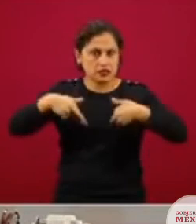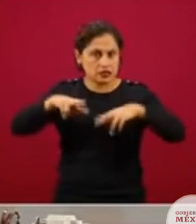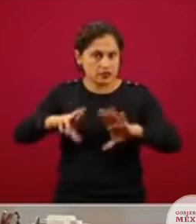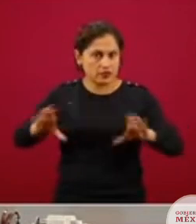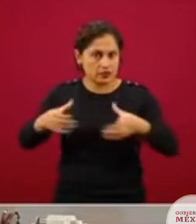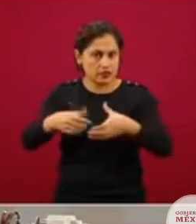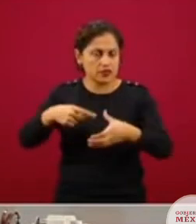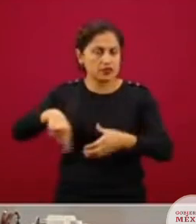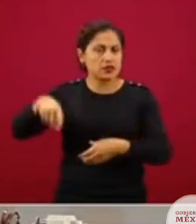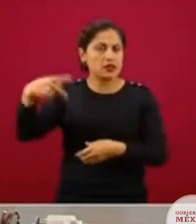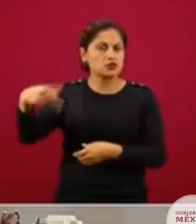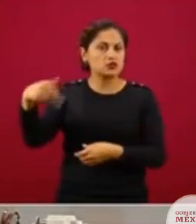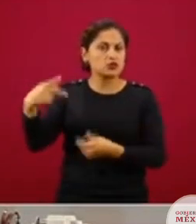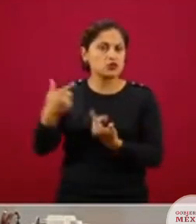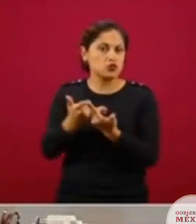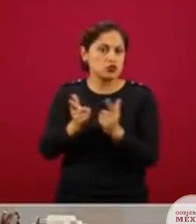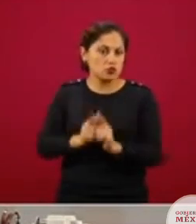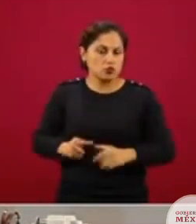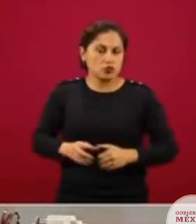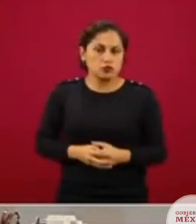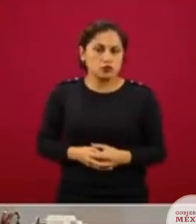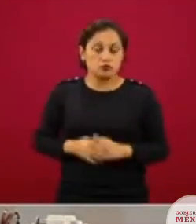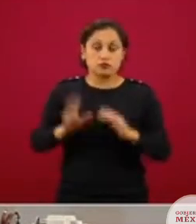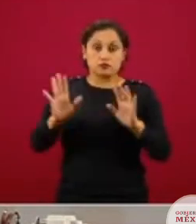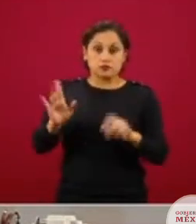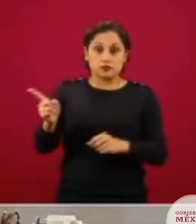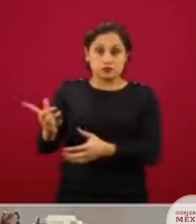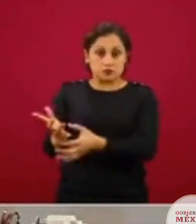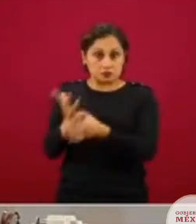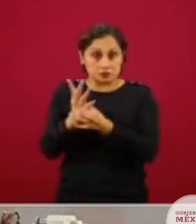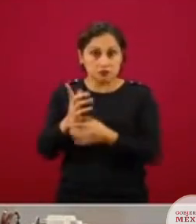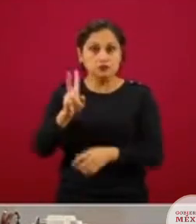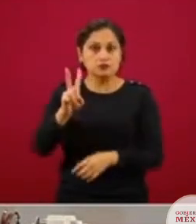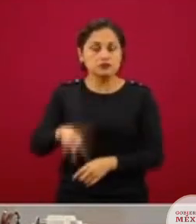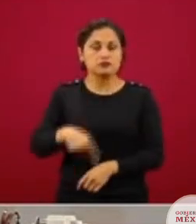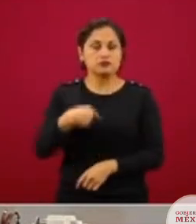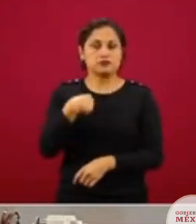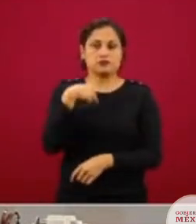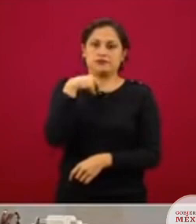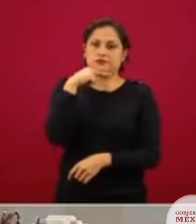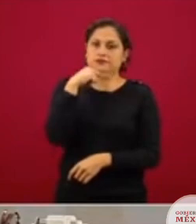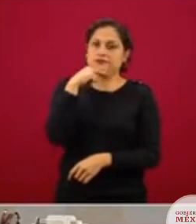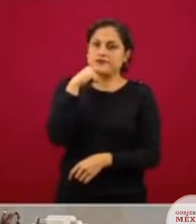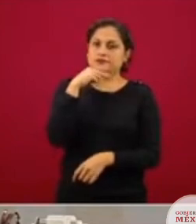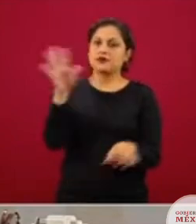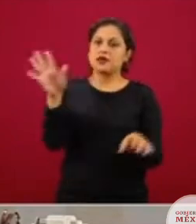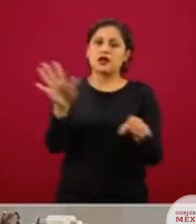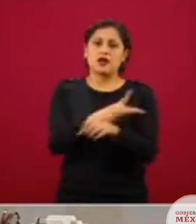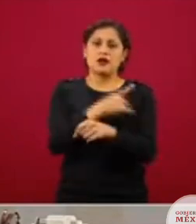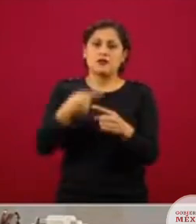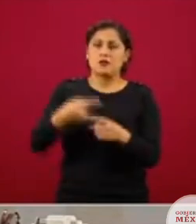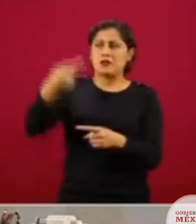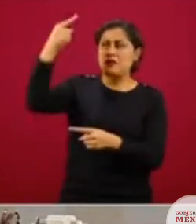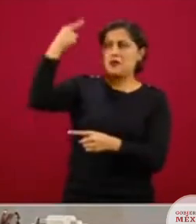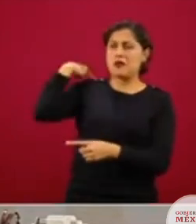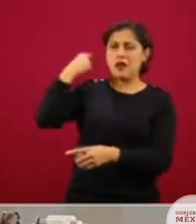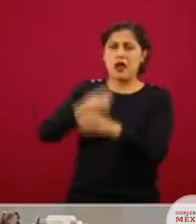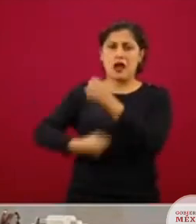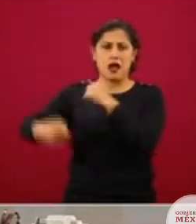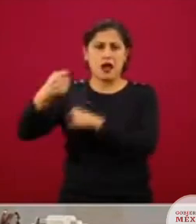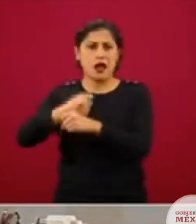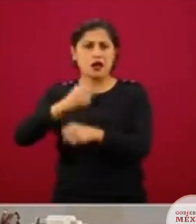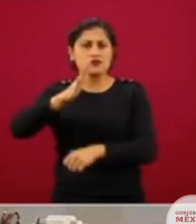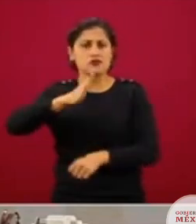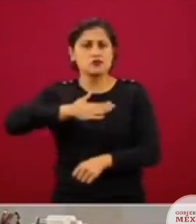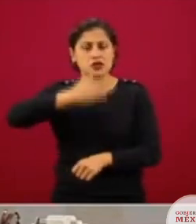caso por ella. Eso me preocupa porque definitivamente mis convicciones que vienen de mucho tiempo atrás son